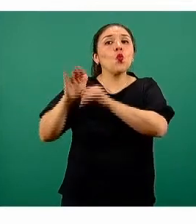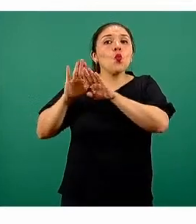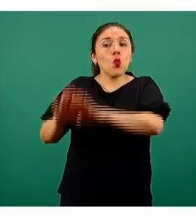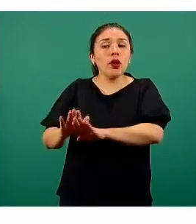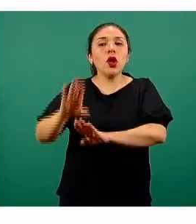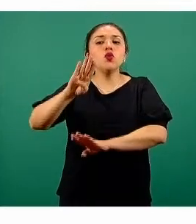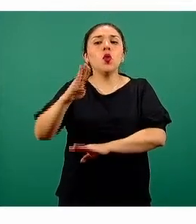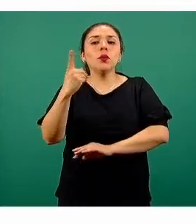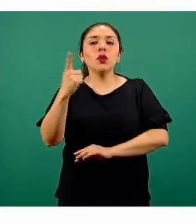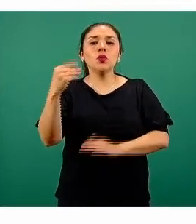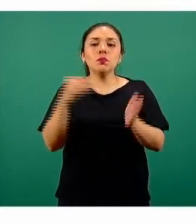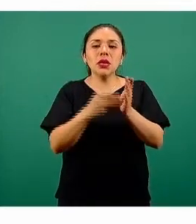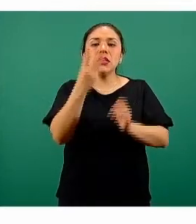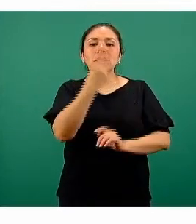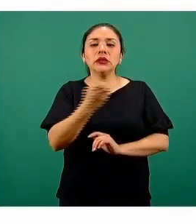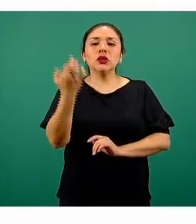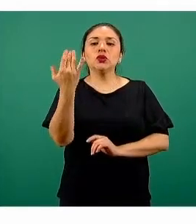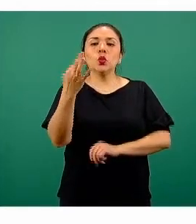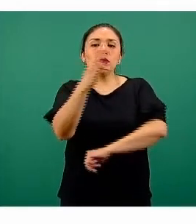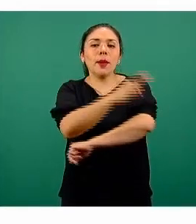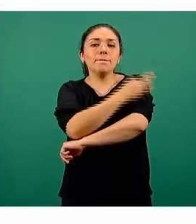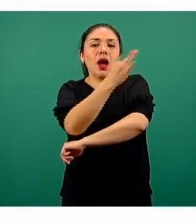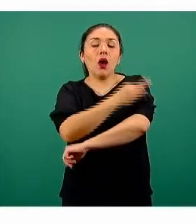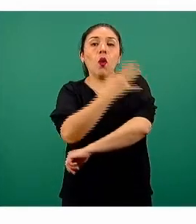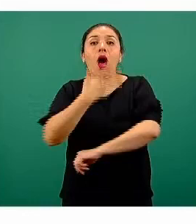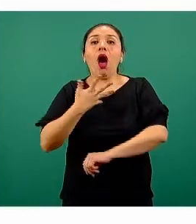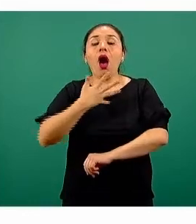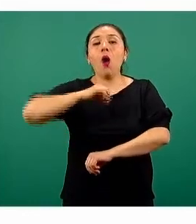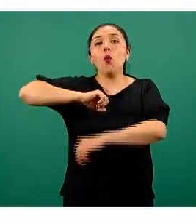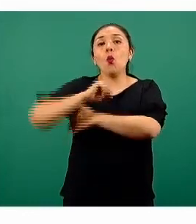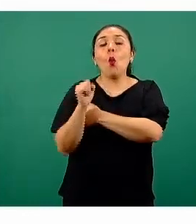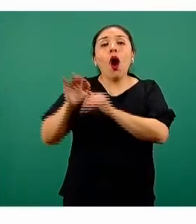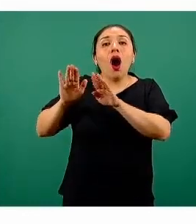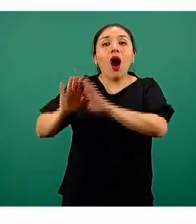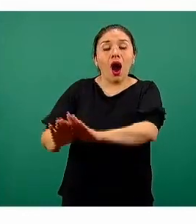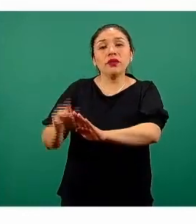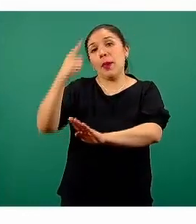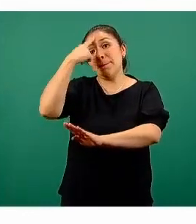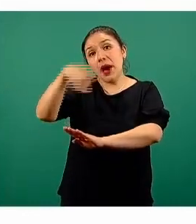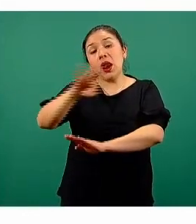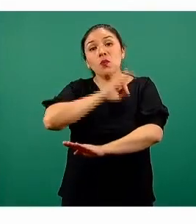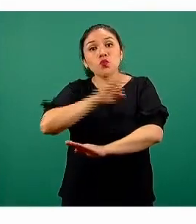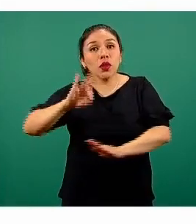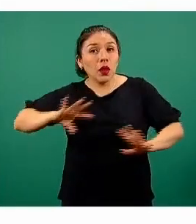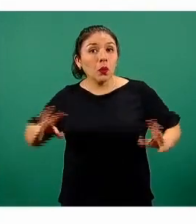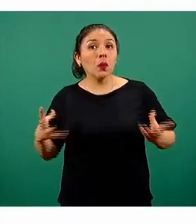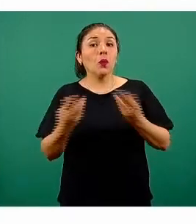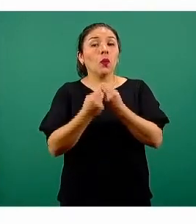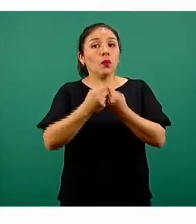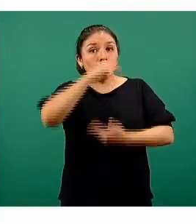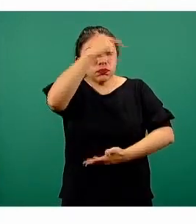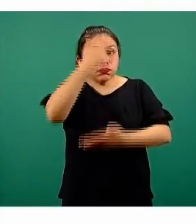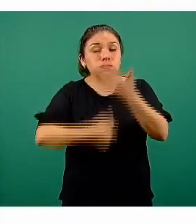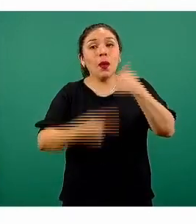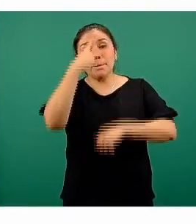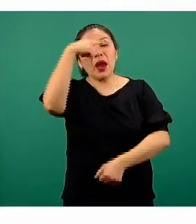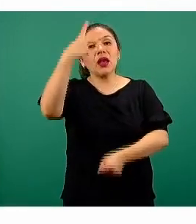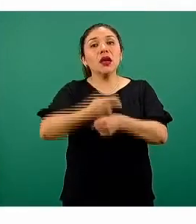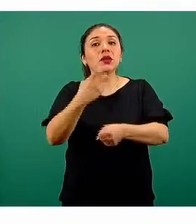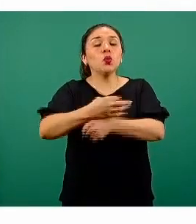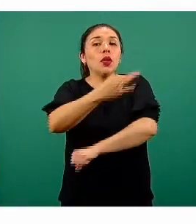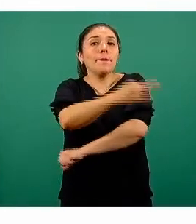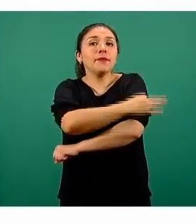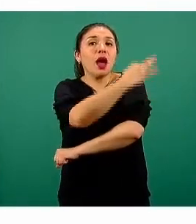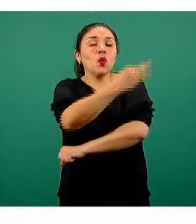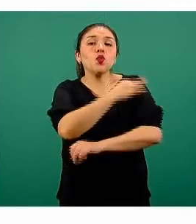noventa y un mil trescientas cincuenta dosis que están reservadas para lograr completar los esquemas con la segunda dosis,